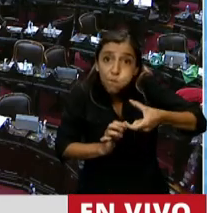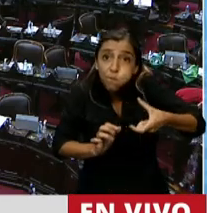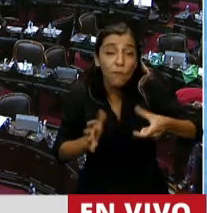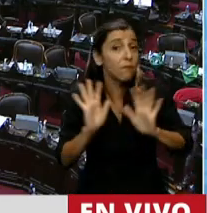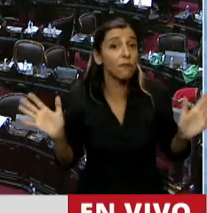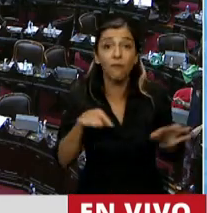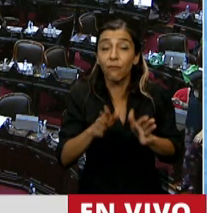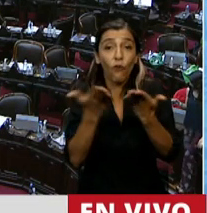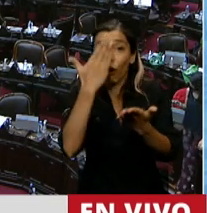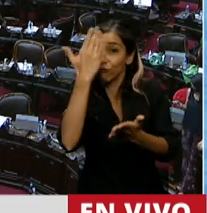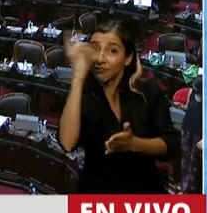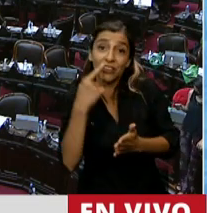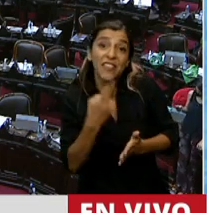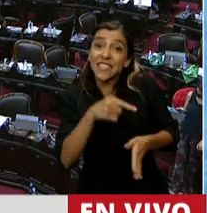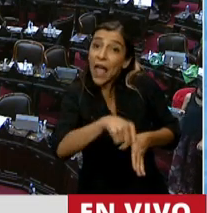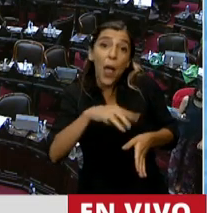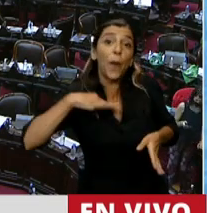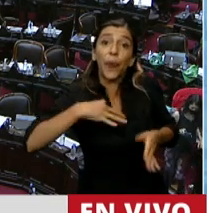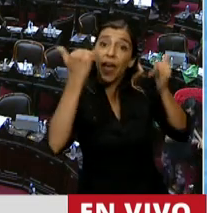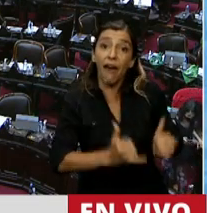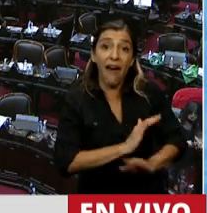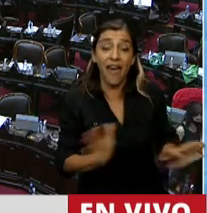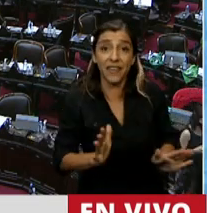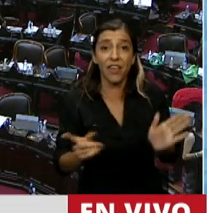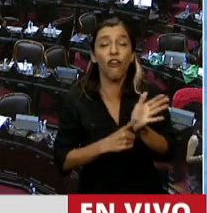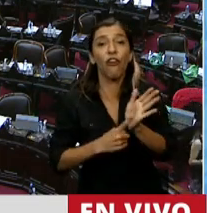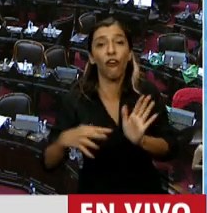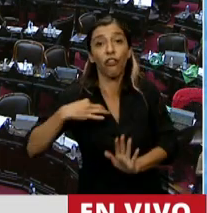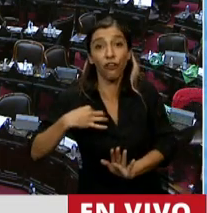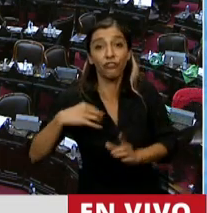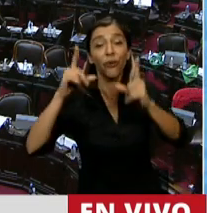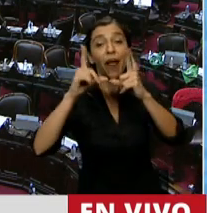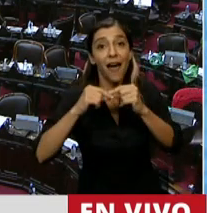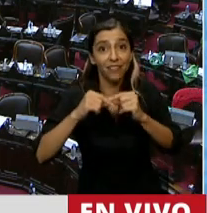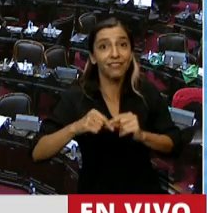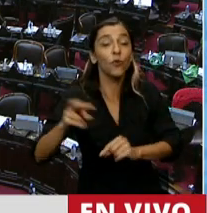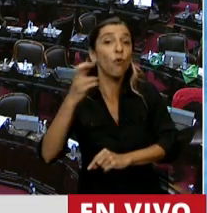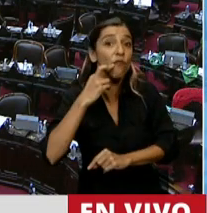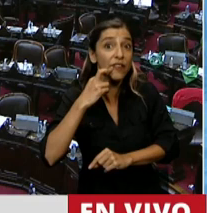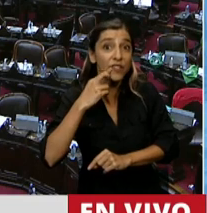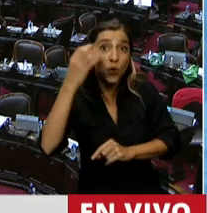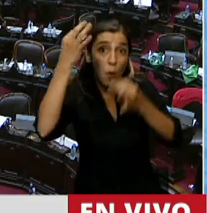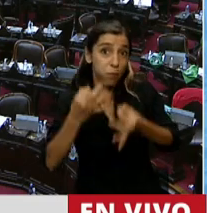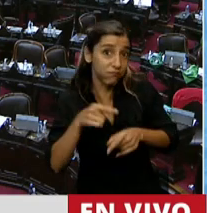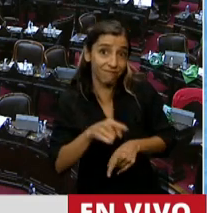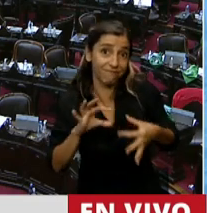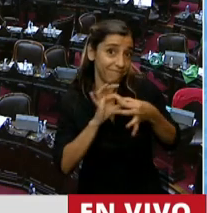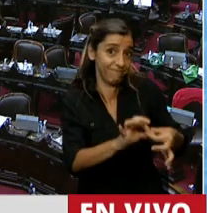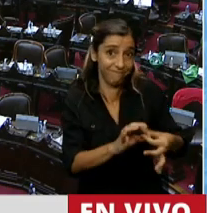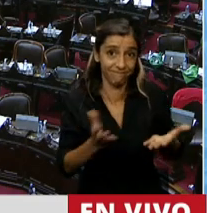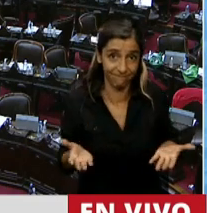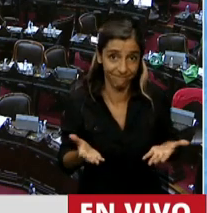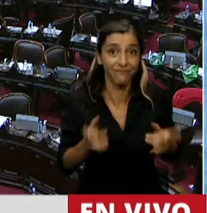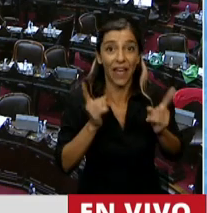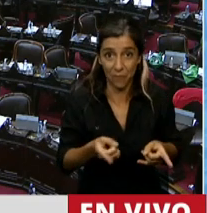como el inicio de la vida humana. Lo ratifica el Código Civil en el artículo 19. La cuestión legal, pues,